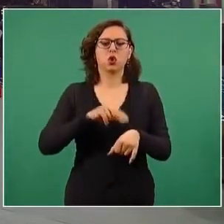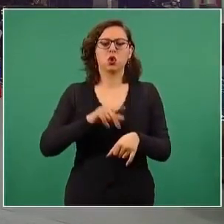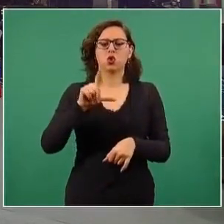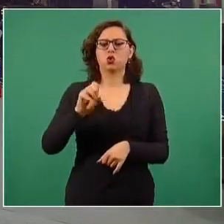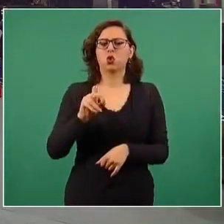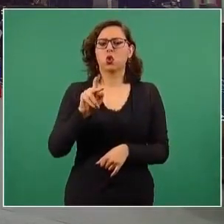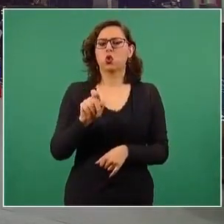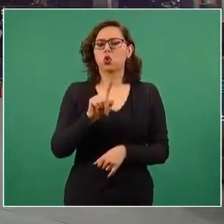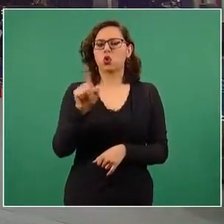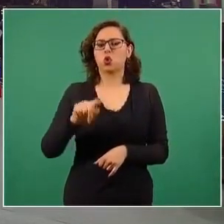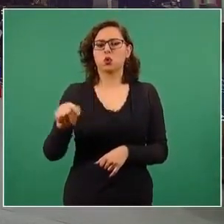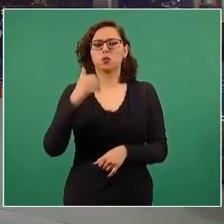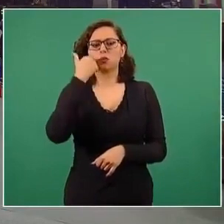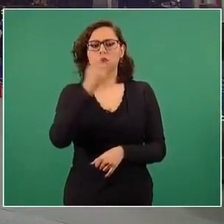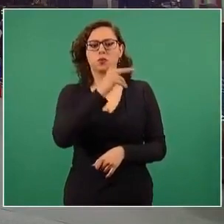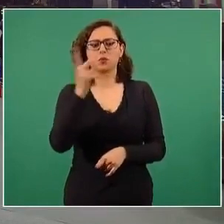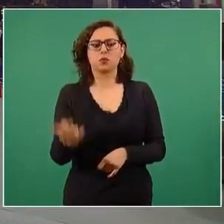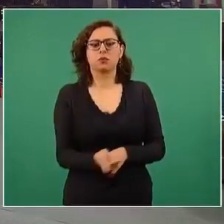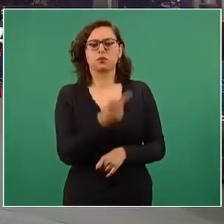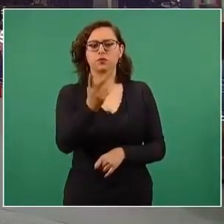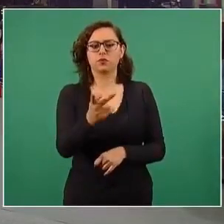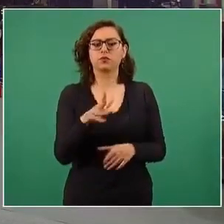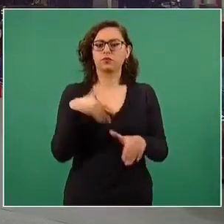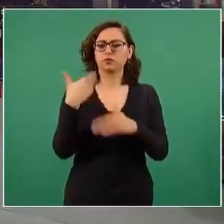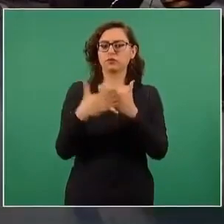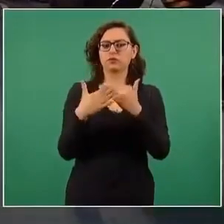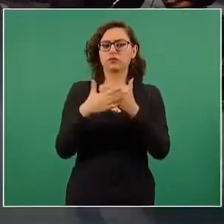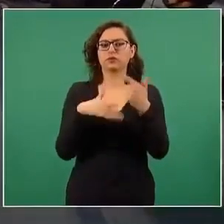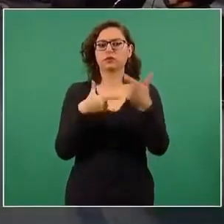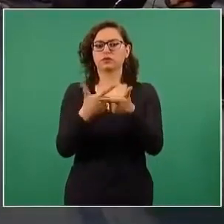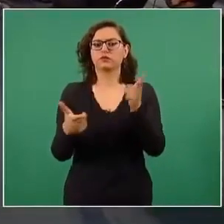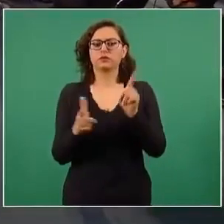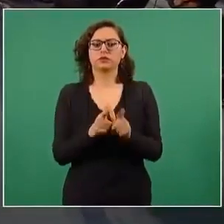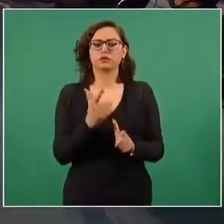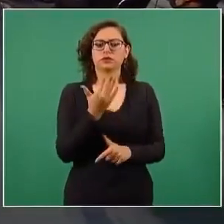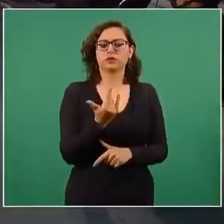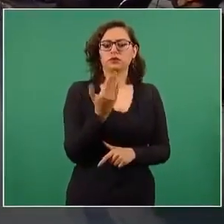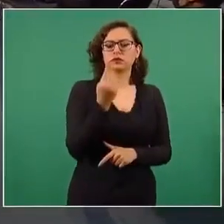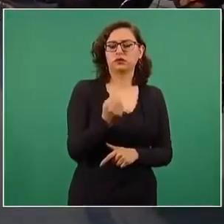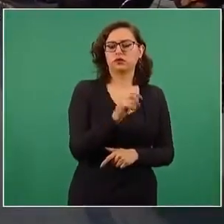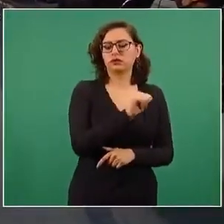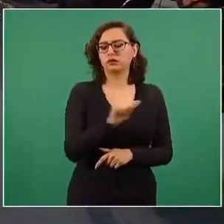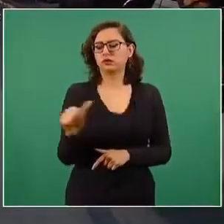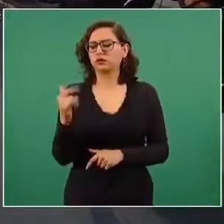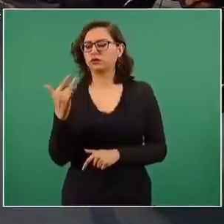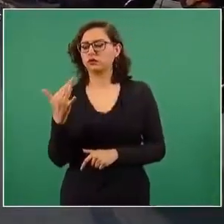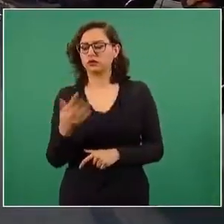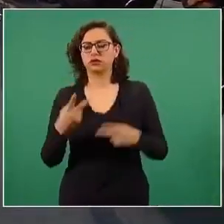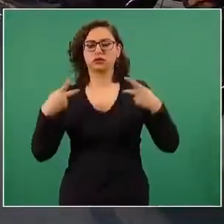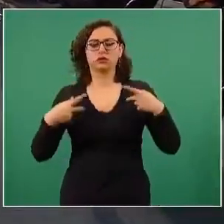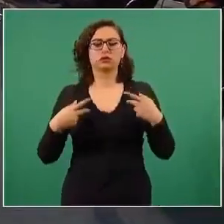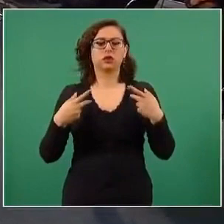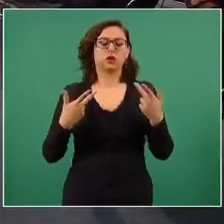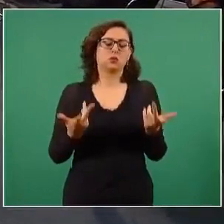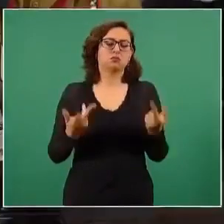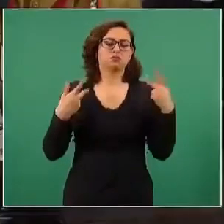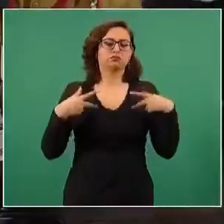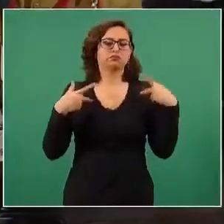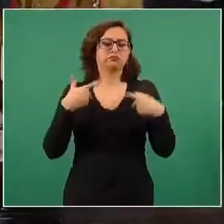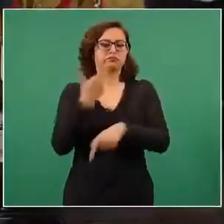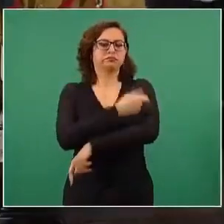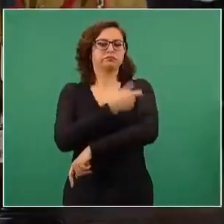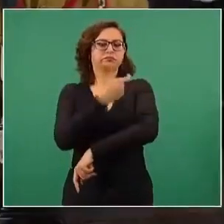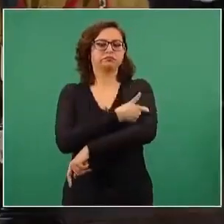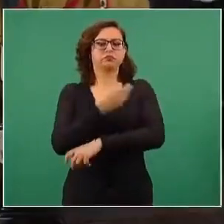vacunación de 59 a 50, cuántas vacunas aproximadamente contemplan disponer para esta